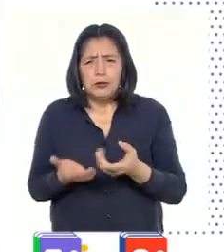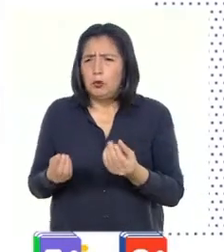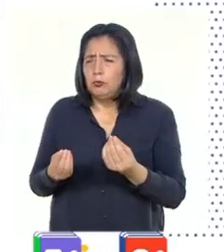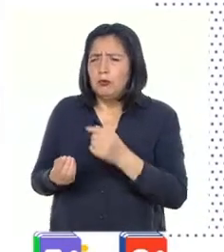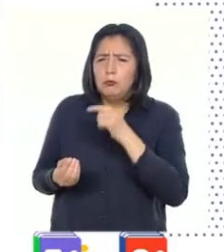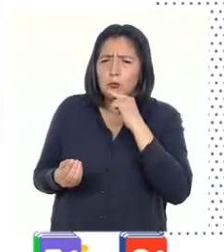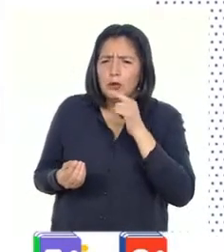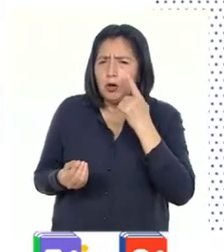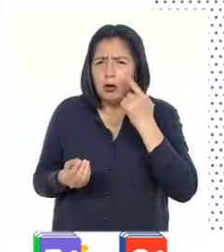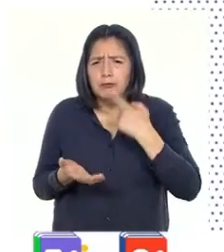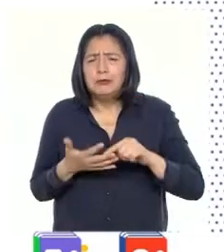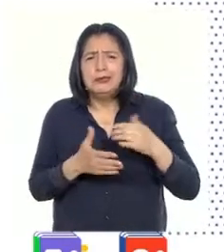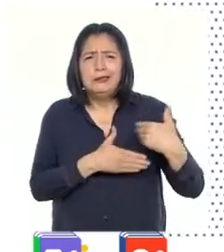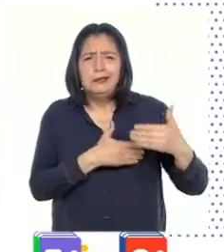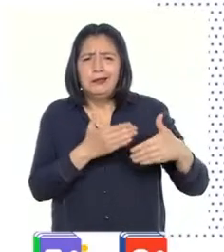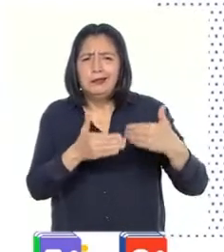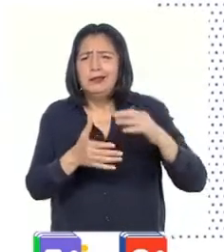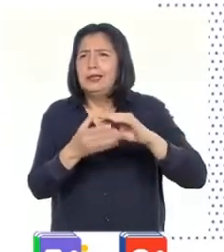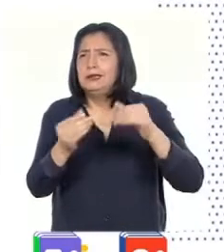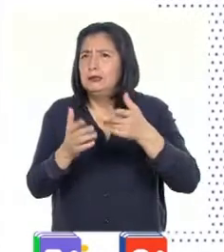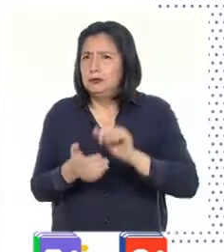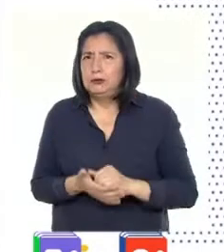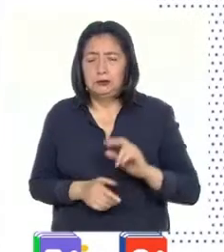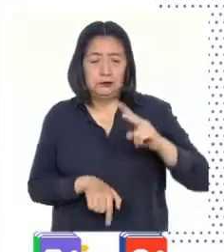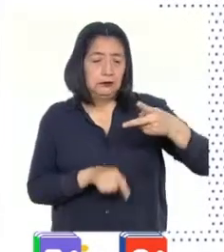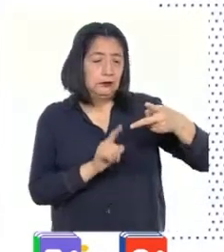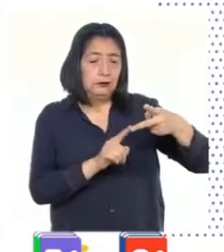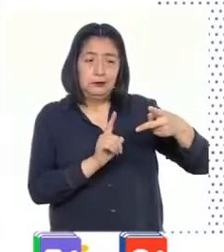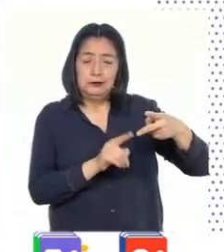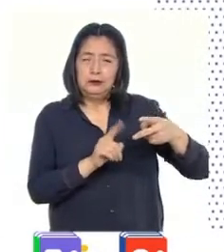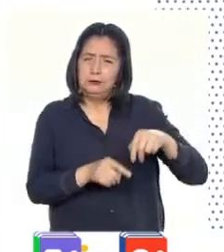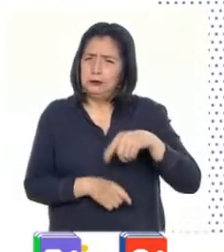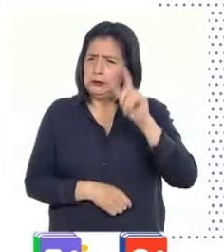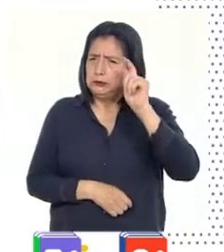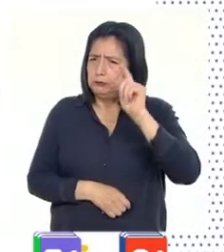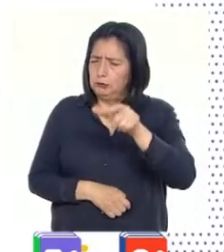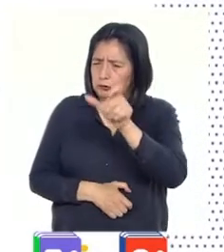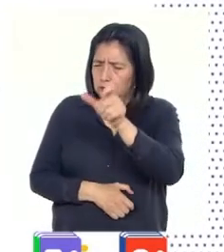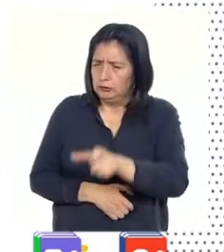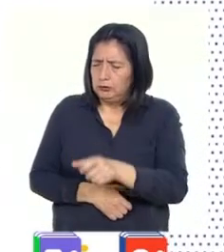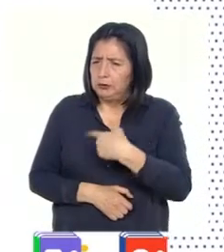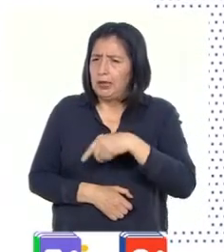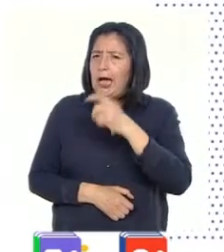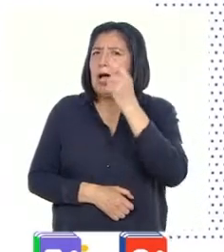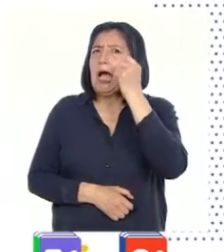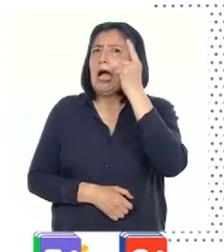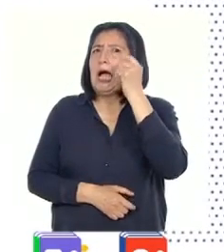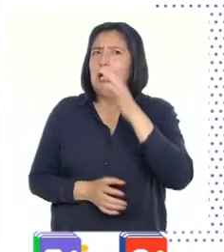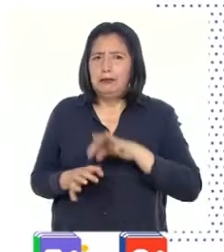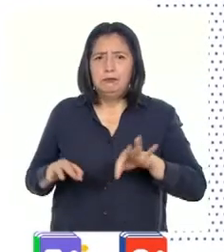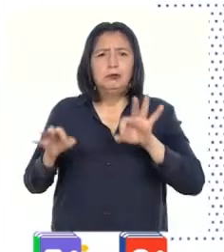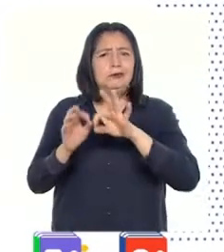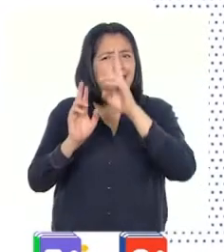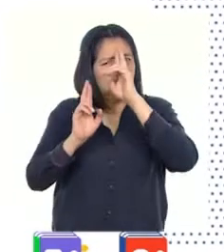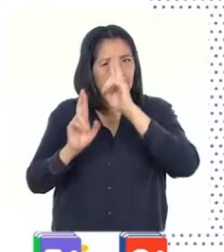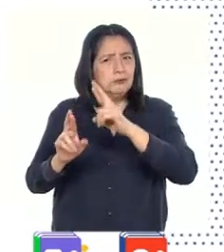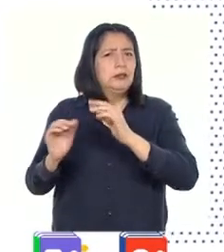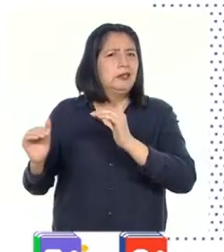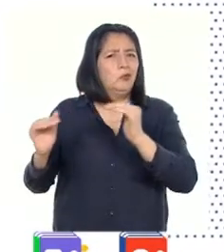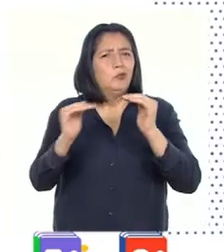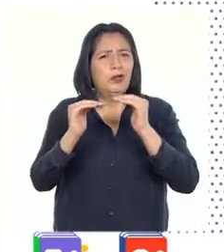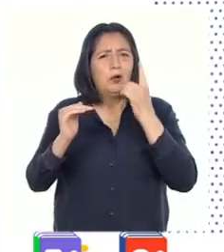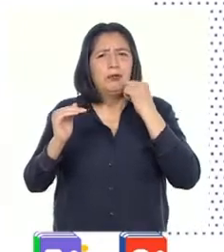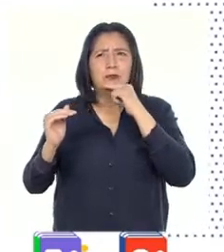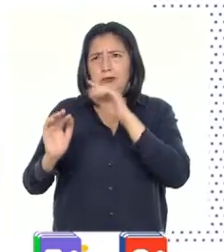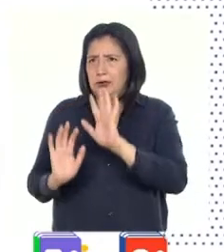mujeres a lo largo de la historia. Luego, conocimos el testimonio de una persona que ha comprendido la importancia del respeto a la igualdad